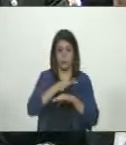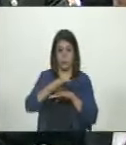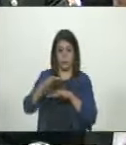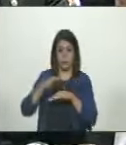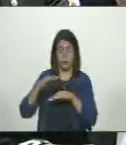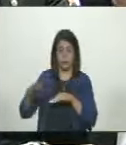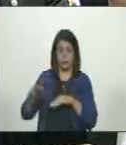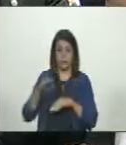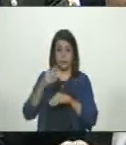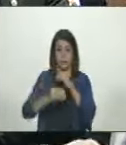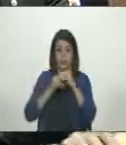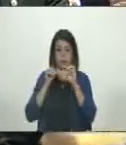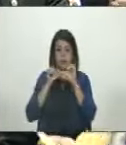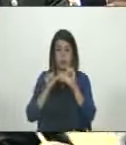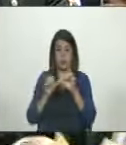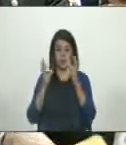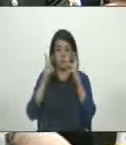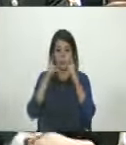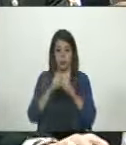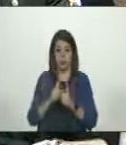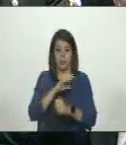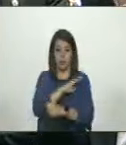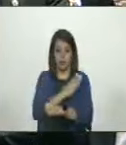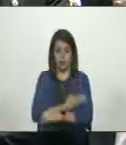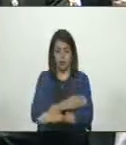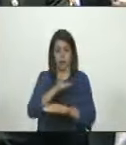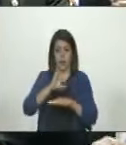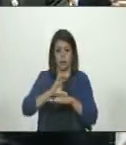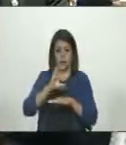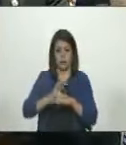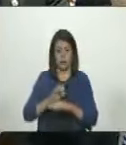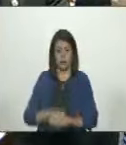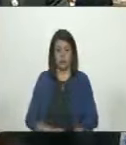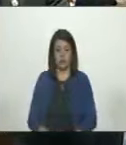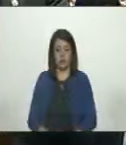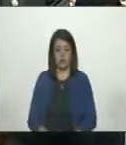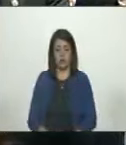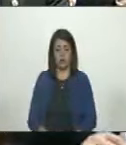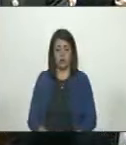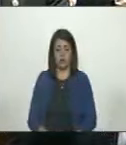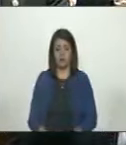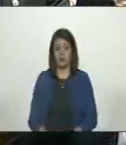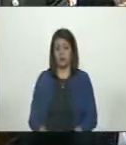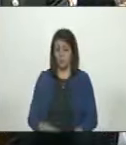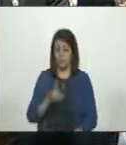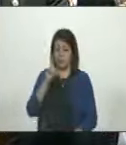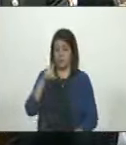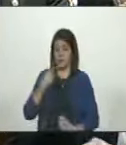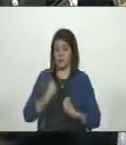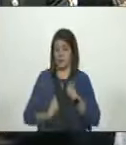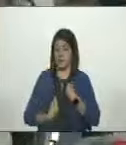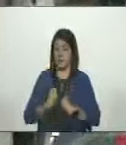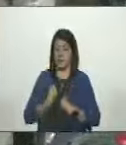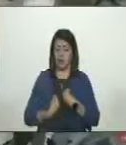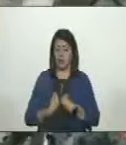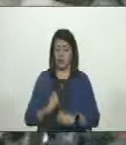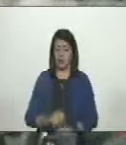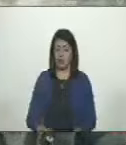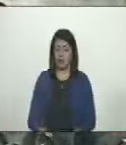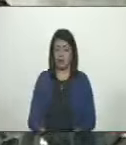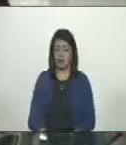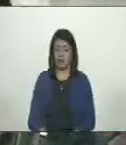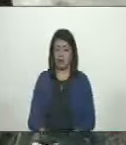municipios y que se queda administrado por el Poder Central. Y vemos con preocupación que se